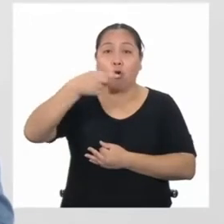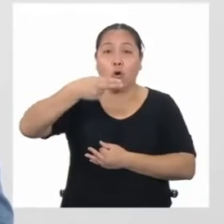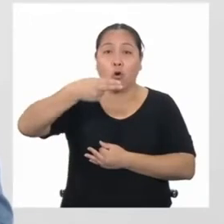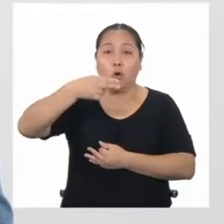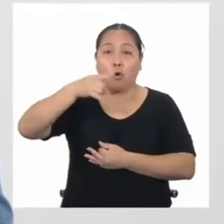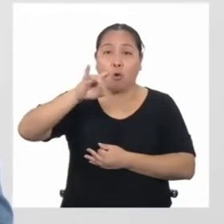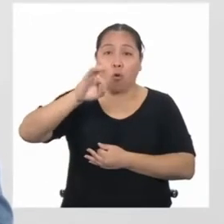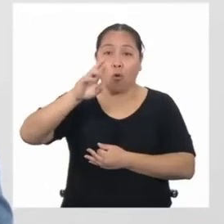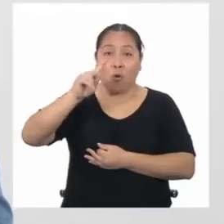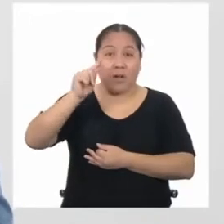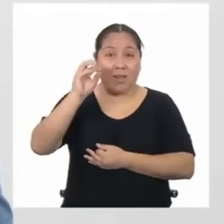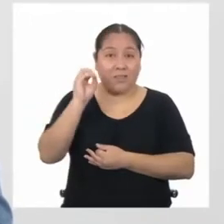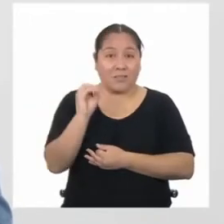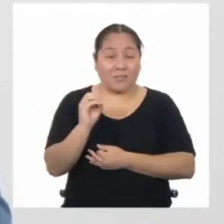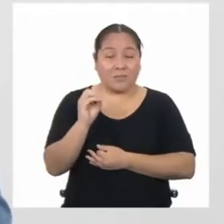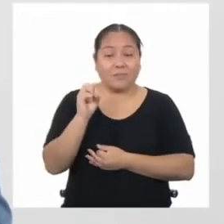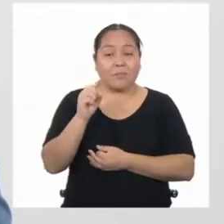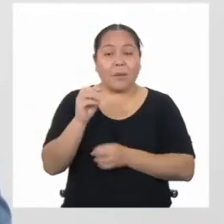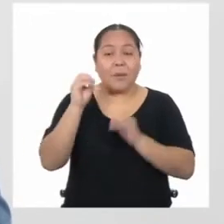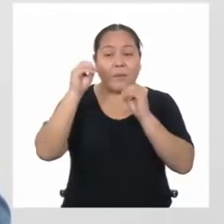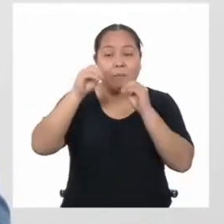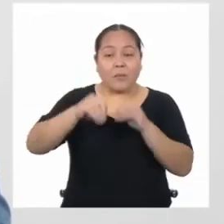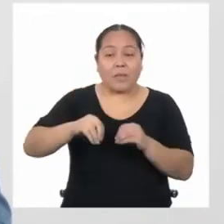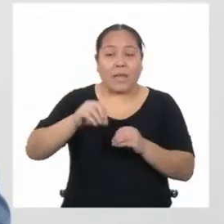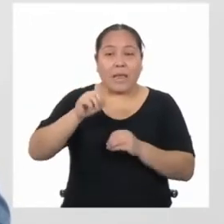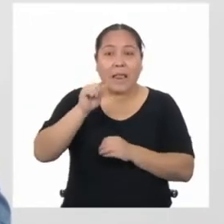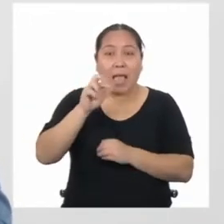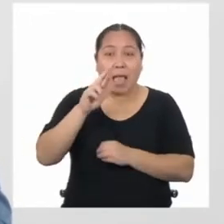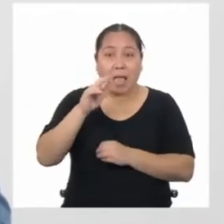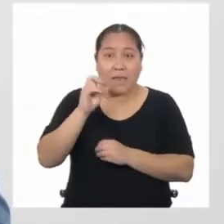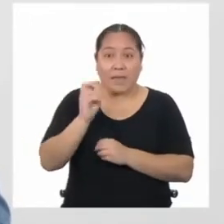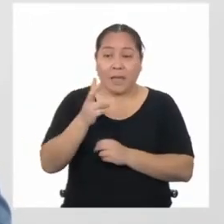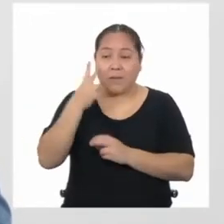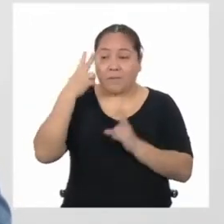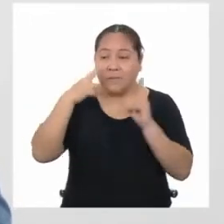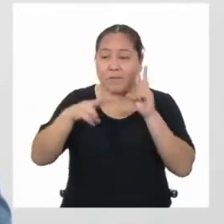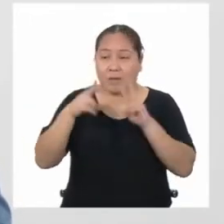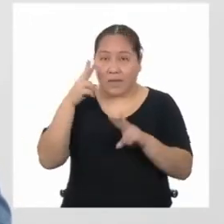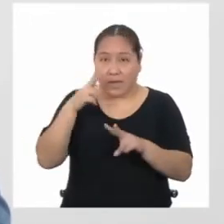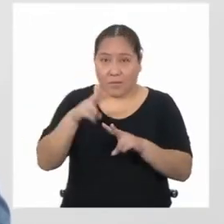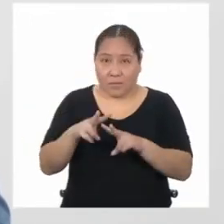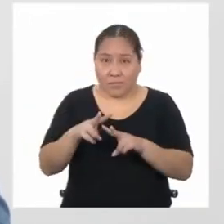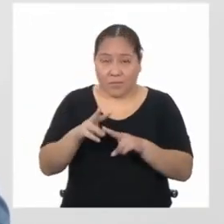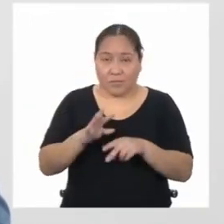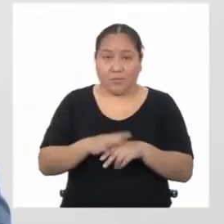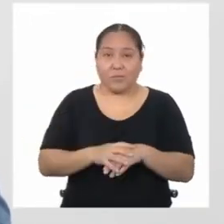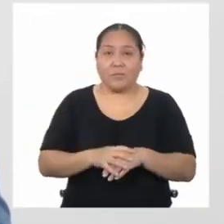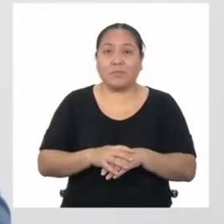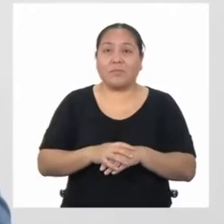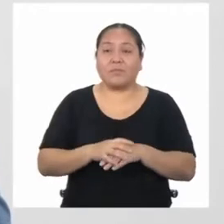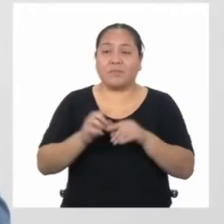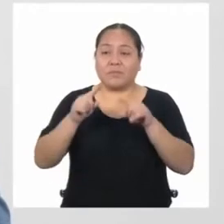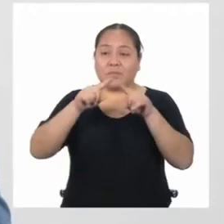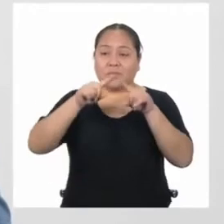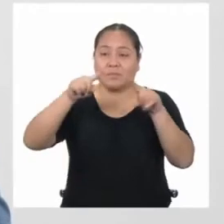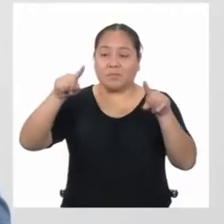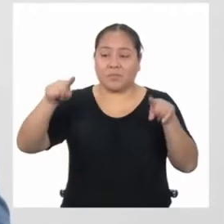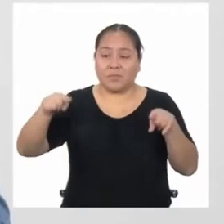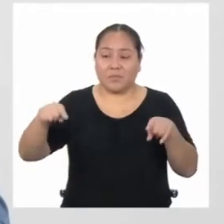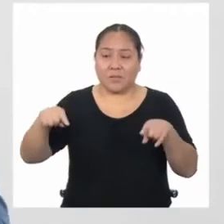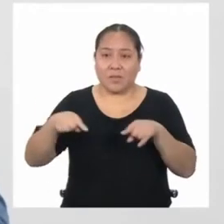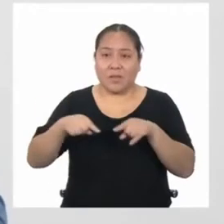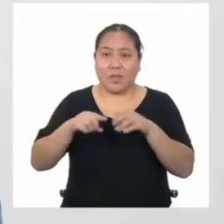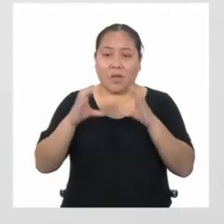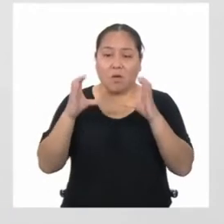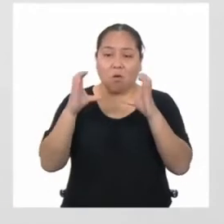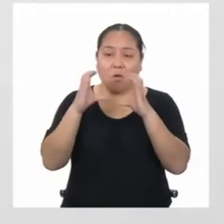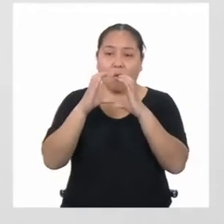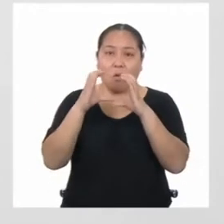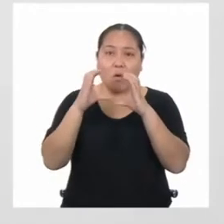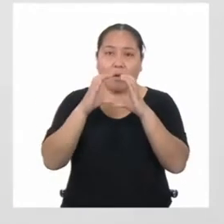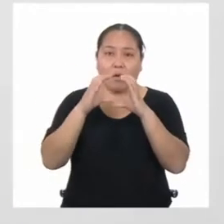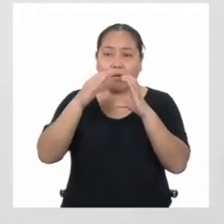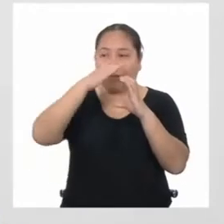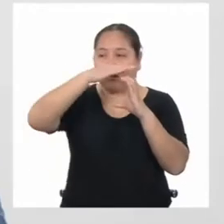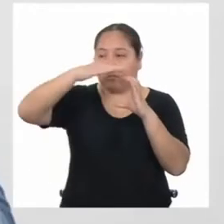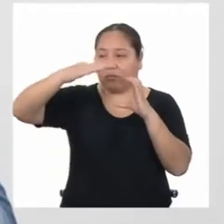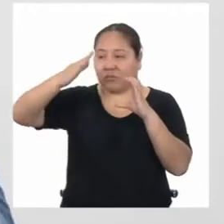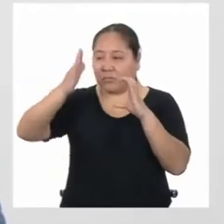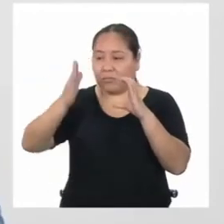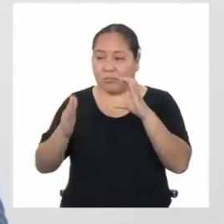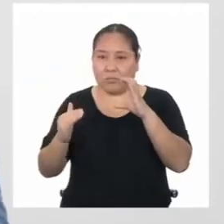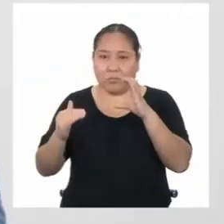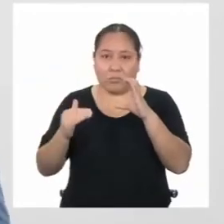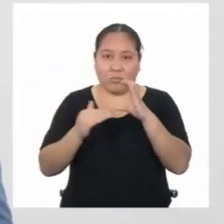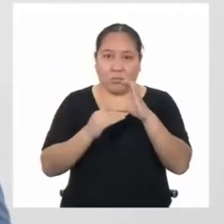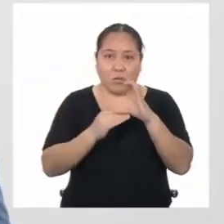el área debemos aplicar lo que vimos hoy. La fórmula para calcular el área de un cuadrado, que es lado por lado